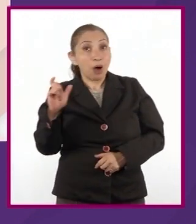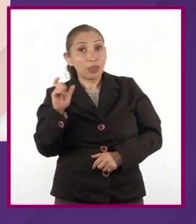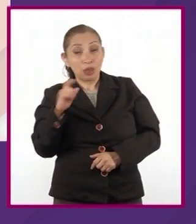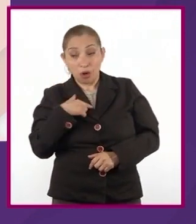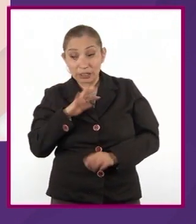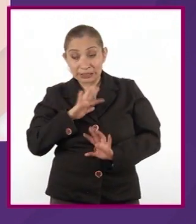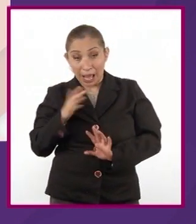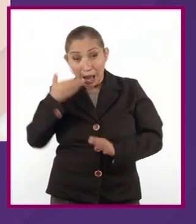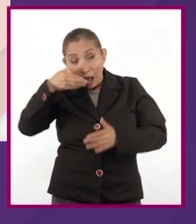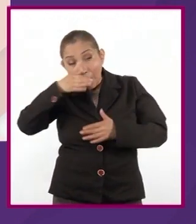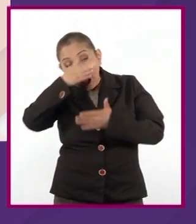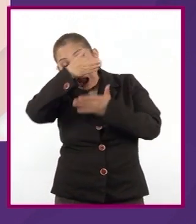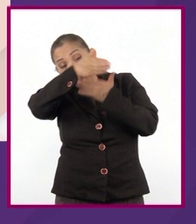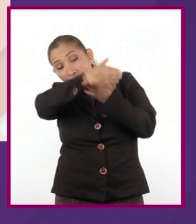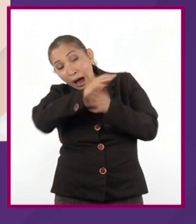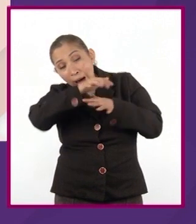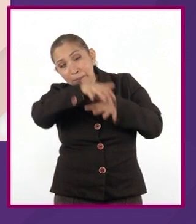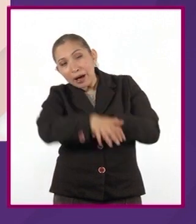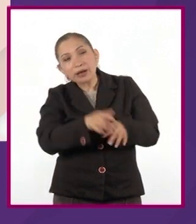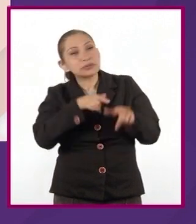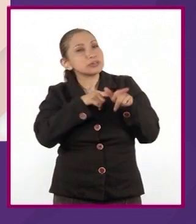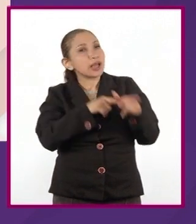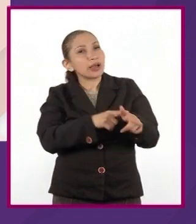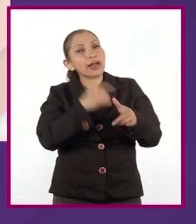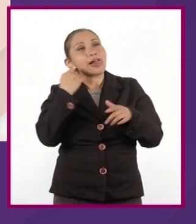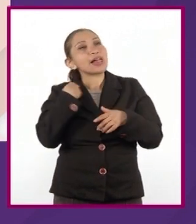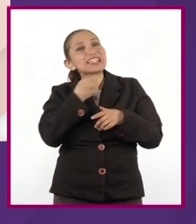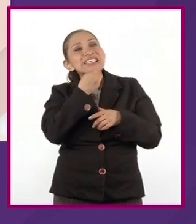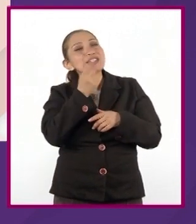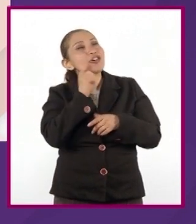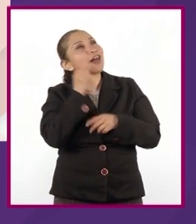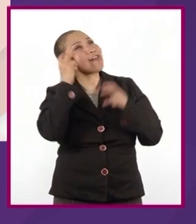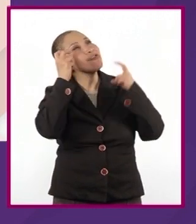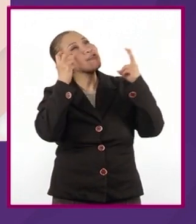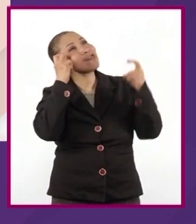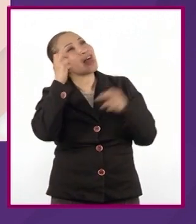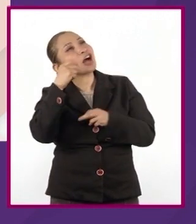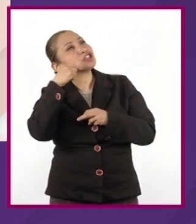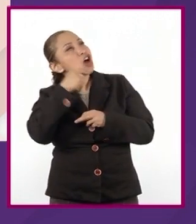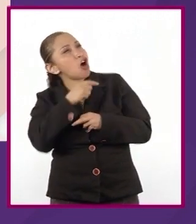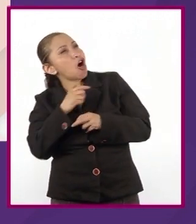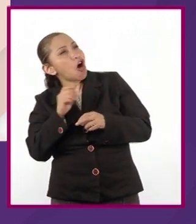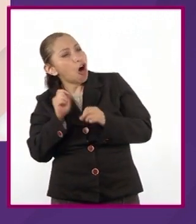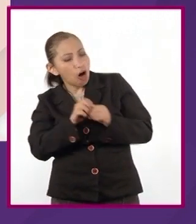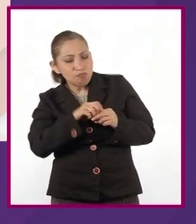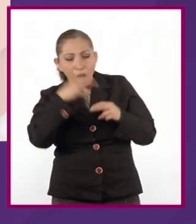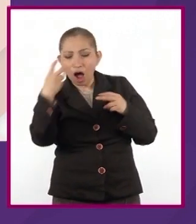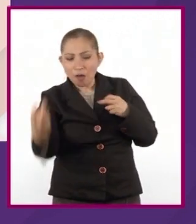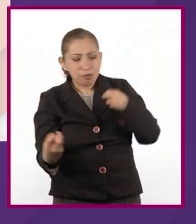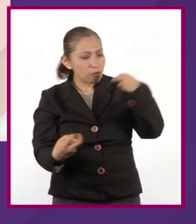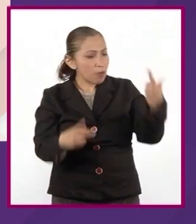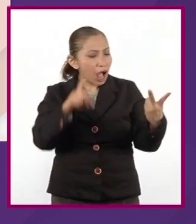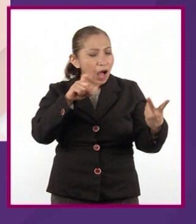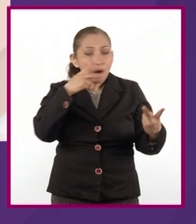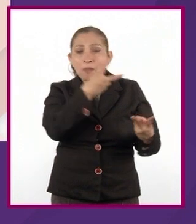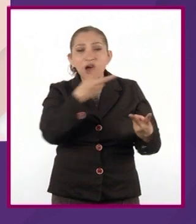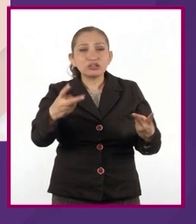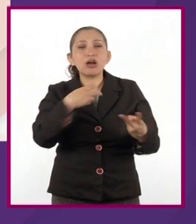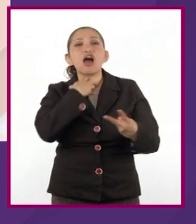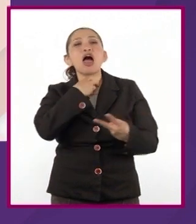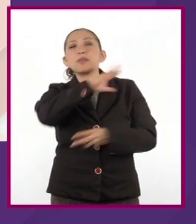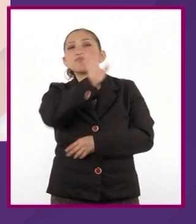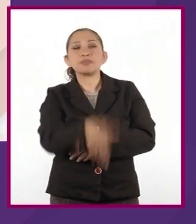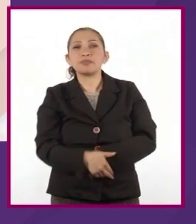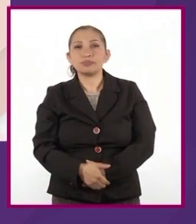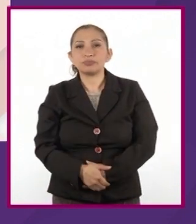estemos muy adentro, siguió fantaseando la tierna criatura. Os tiraré a los dos al agua para que os aboguéis.